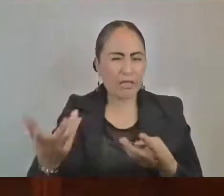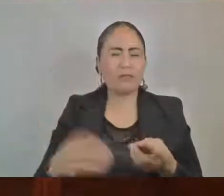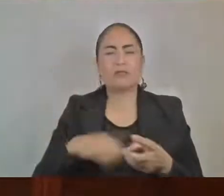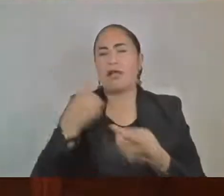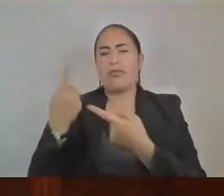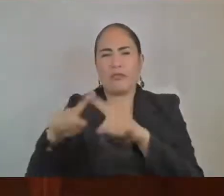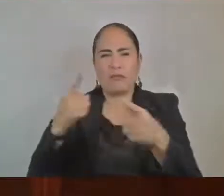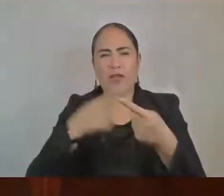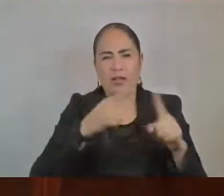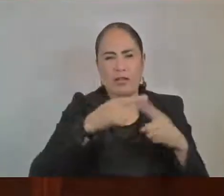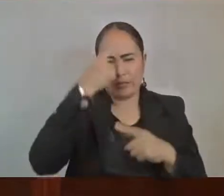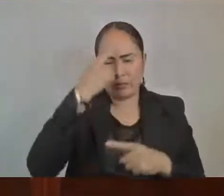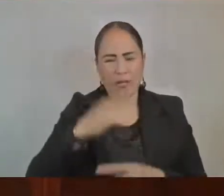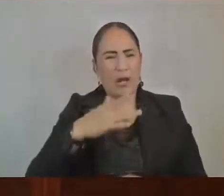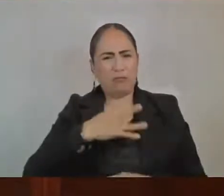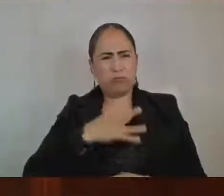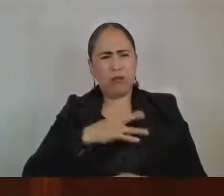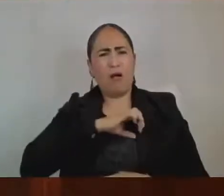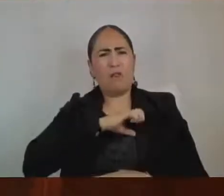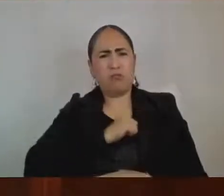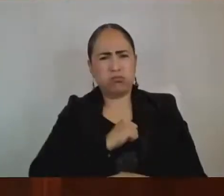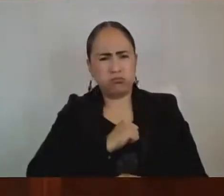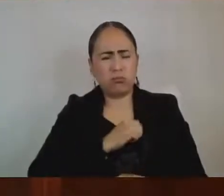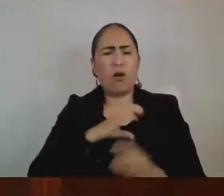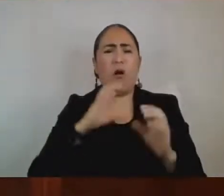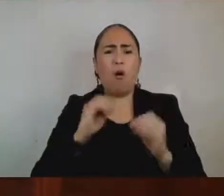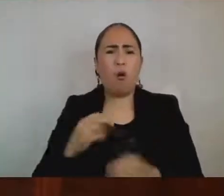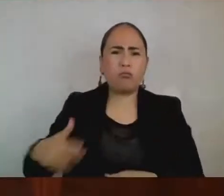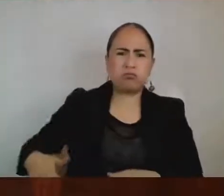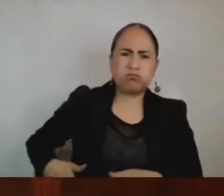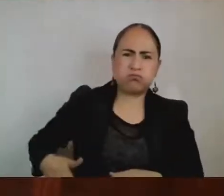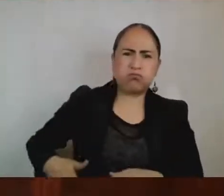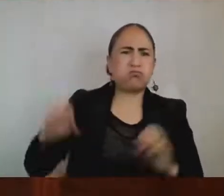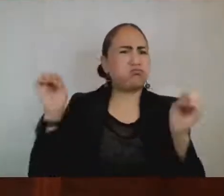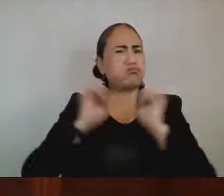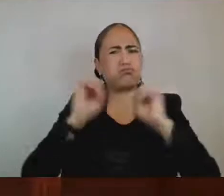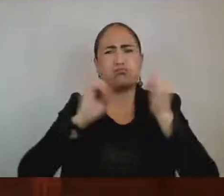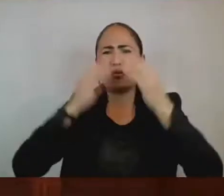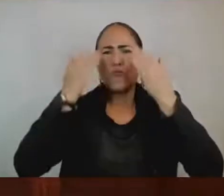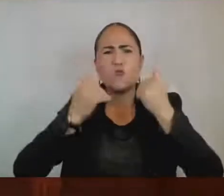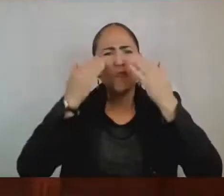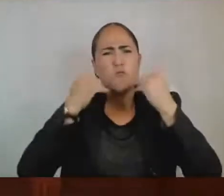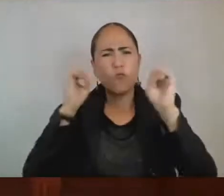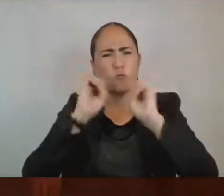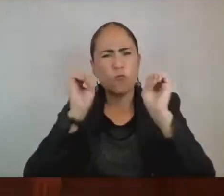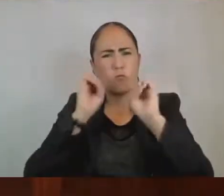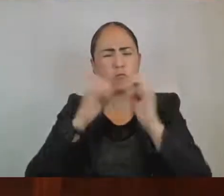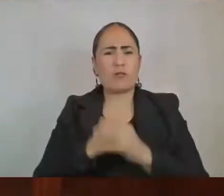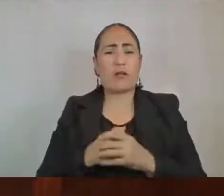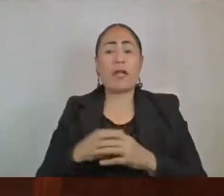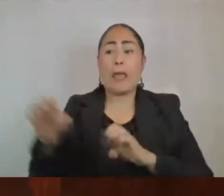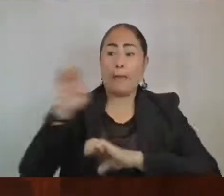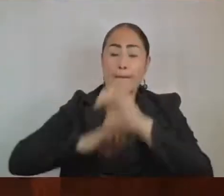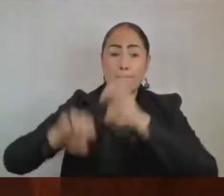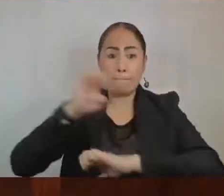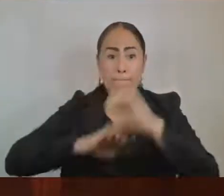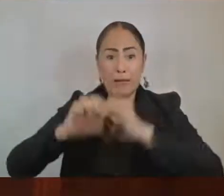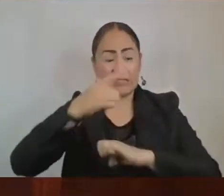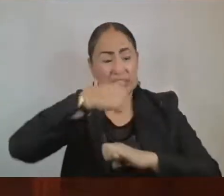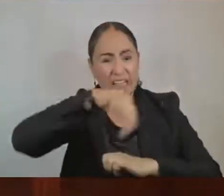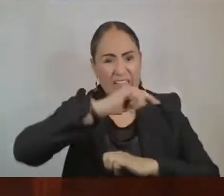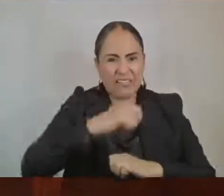de tipo cardíaco, hepático o para cualquier enfermedad. Resulta alarmante que mientras las empresas dan un servicio ineficiente,